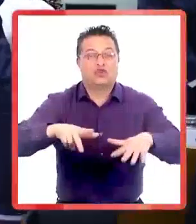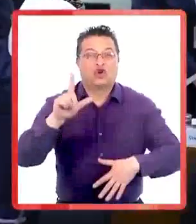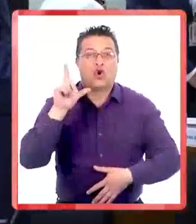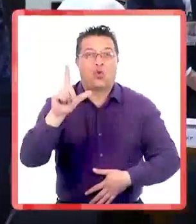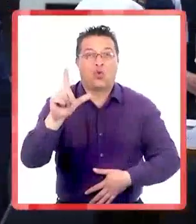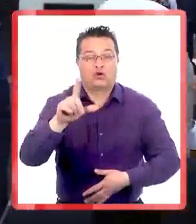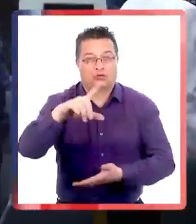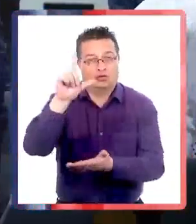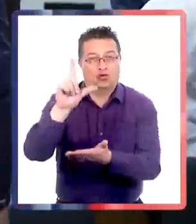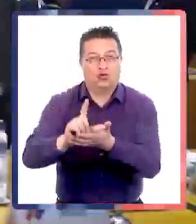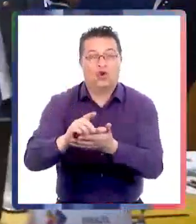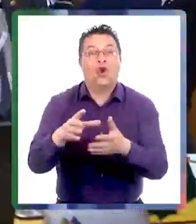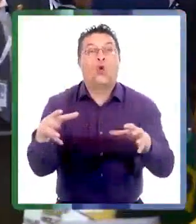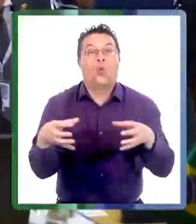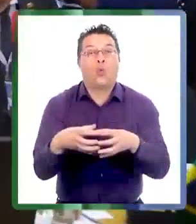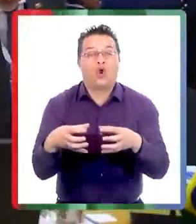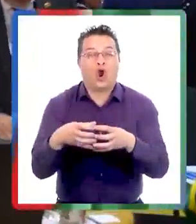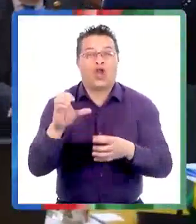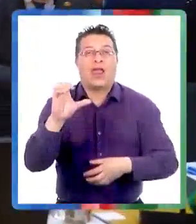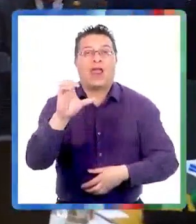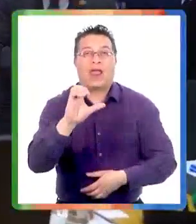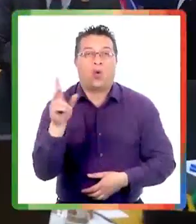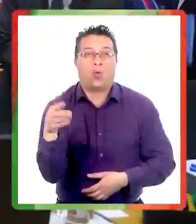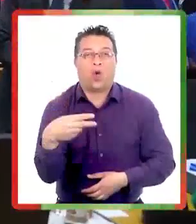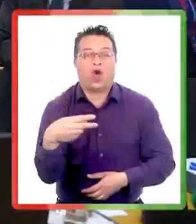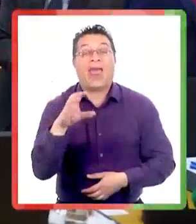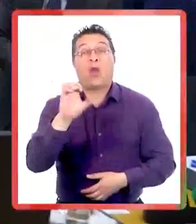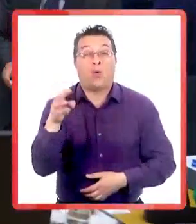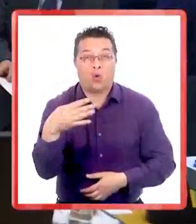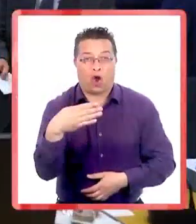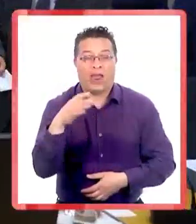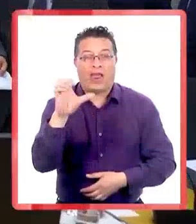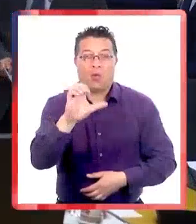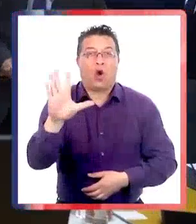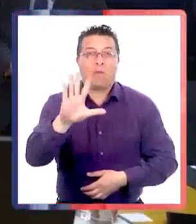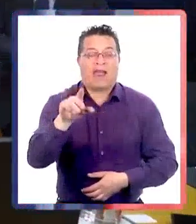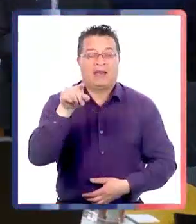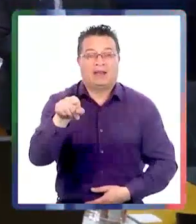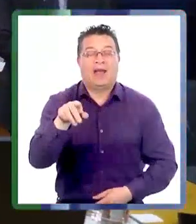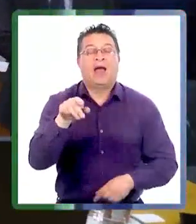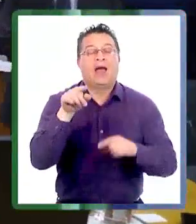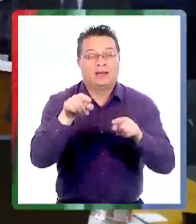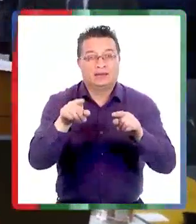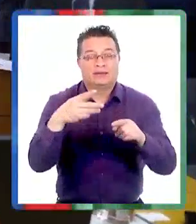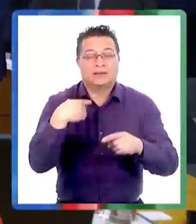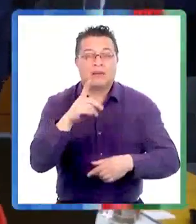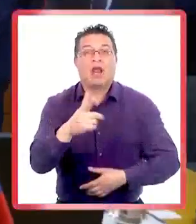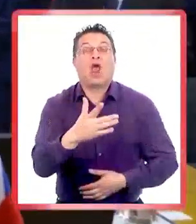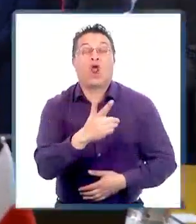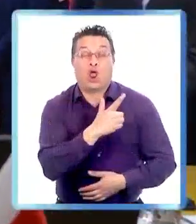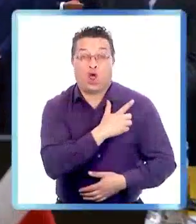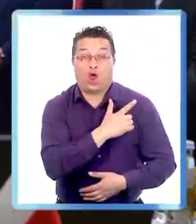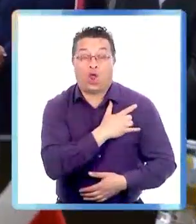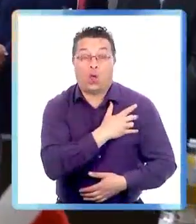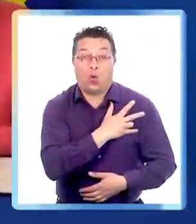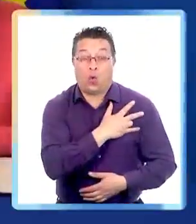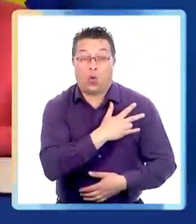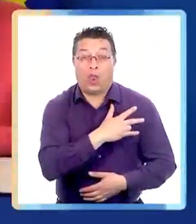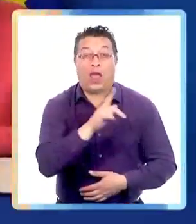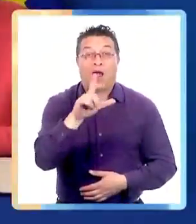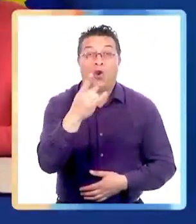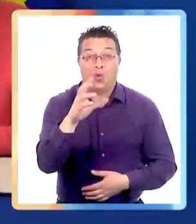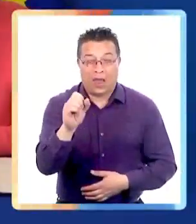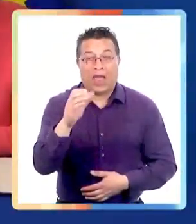18 de julio en la sede de la Unión Europea. También participan el mandatario brasileño Luis Ignacio Lula da Silva